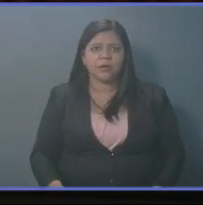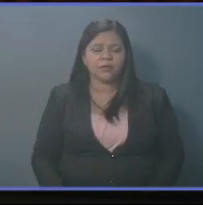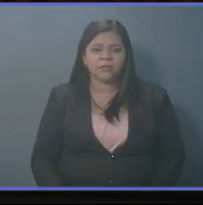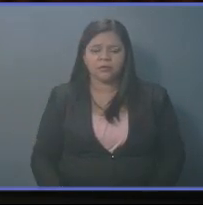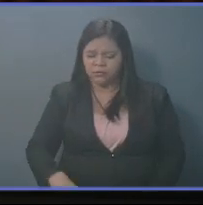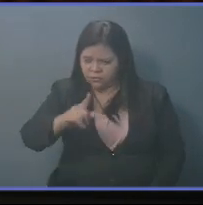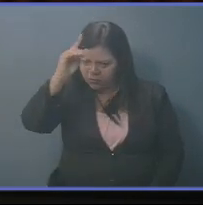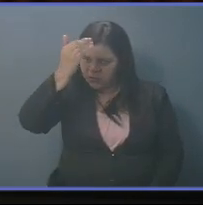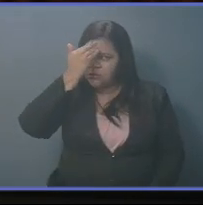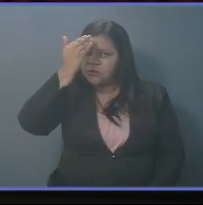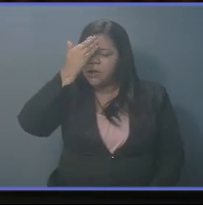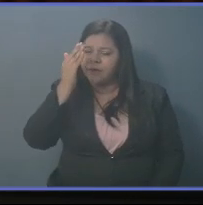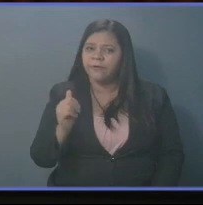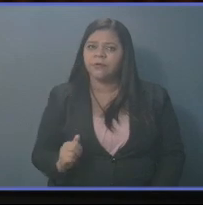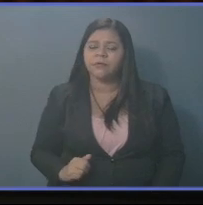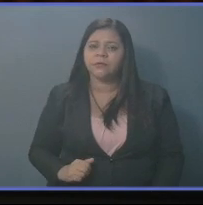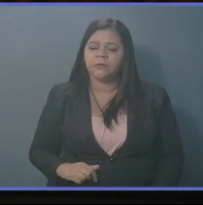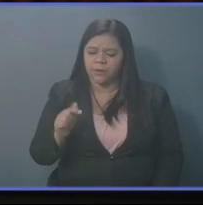¿Qué viene ahora?